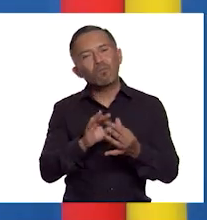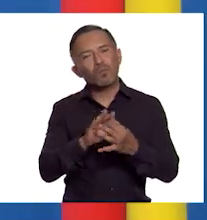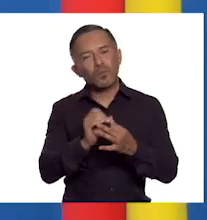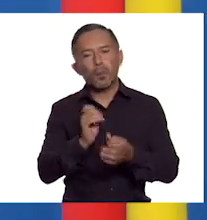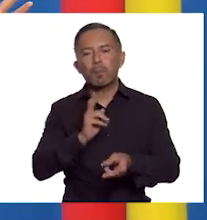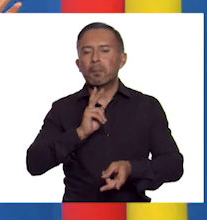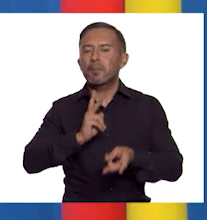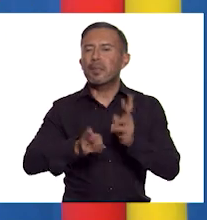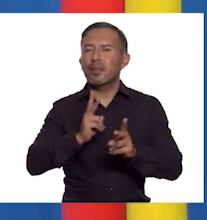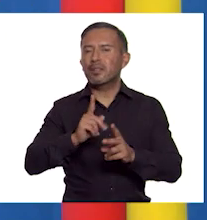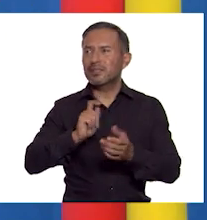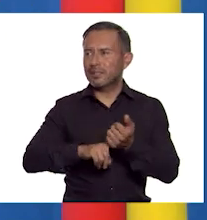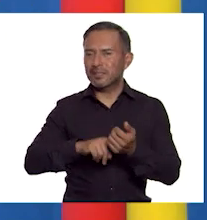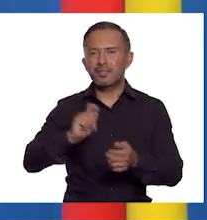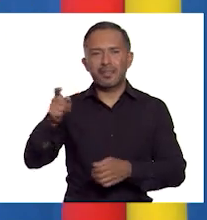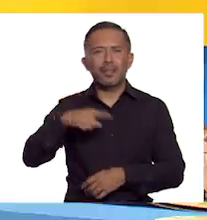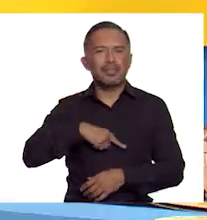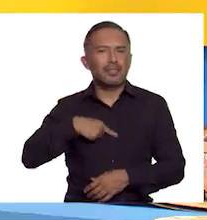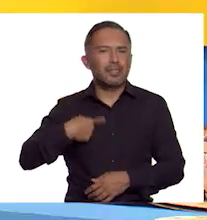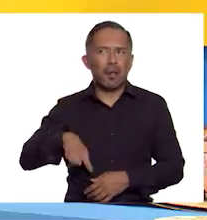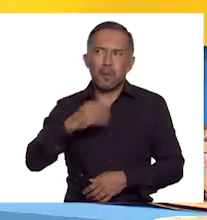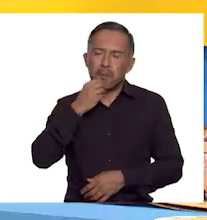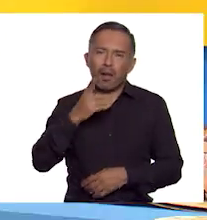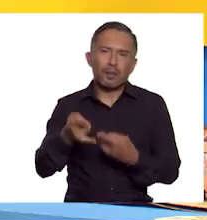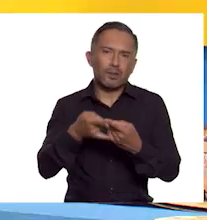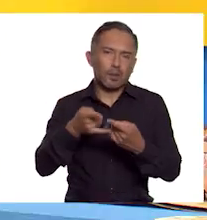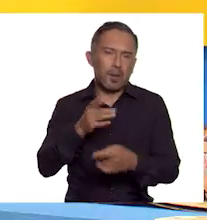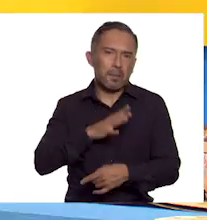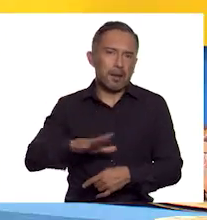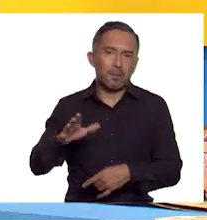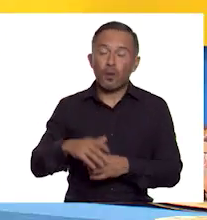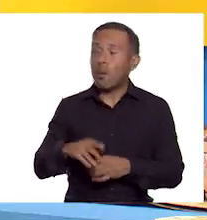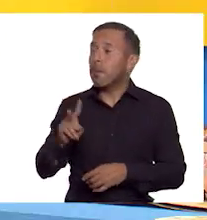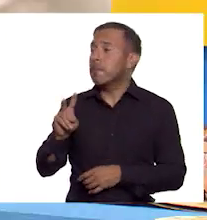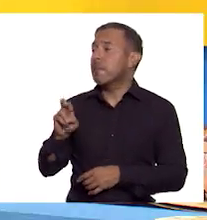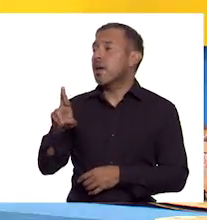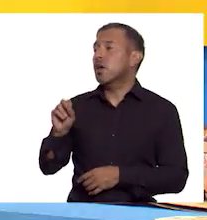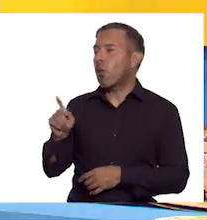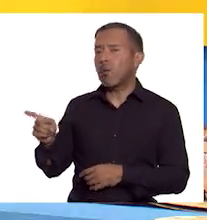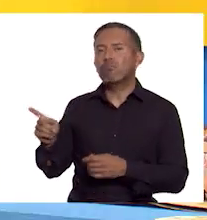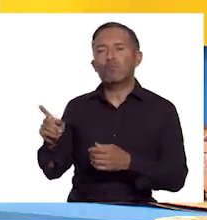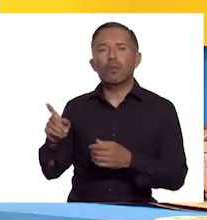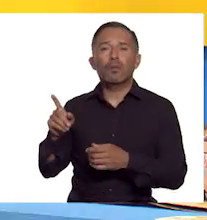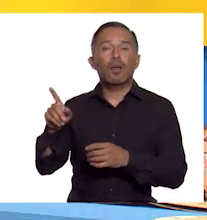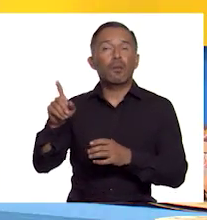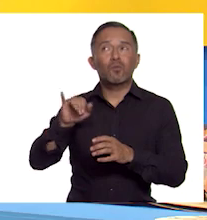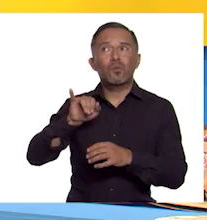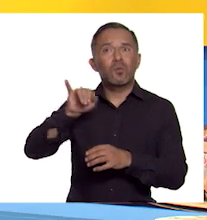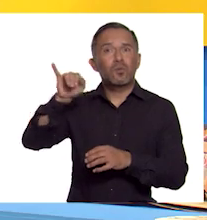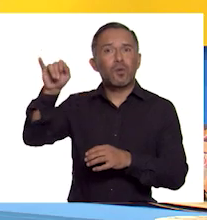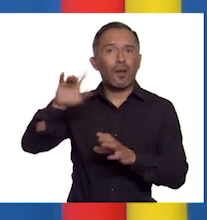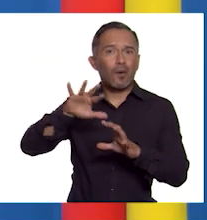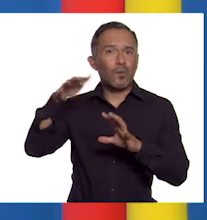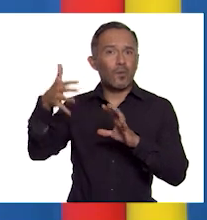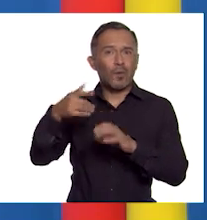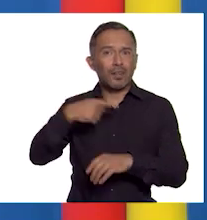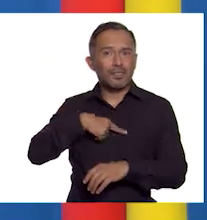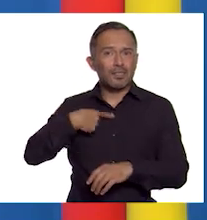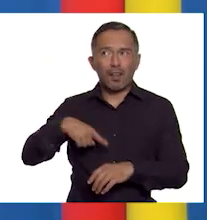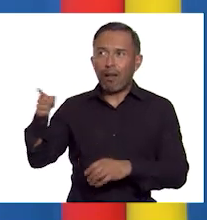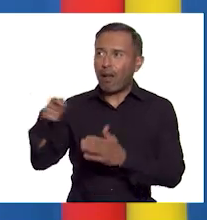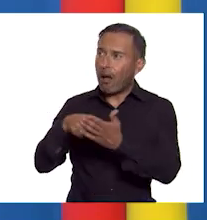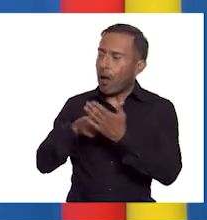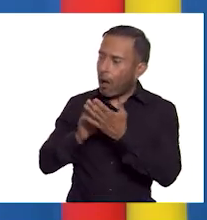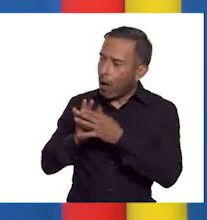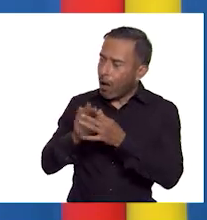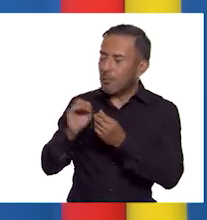las maravillas que ofrece China. Muchísimas gracias a ti, Vero, por traernos el Lejano Oriente muy cerca de nosotros. Perfecto, pues